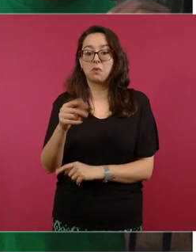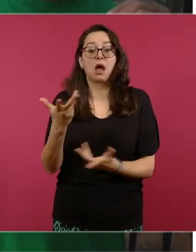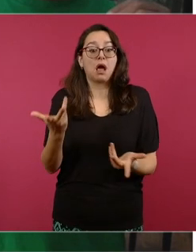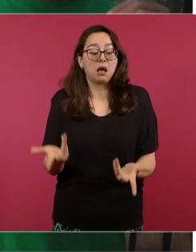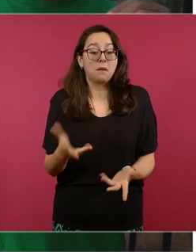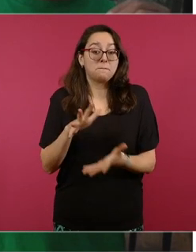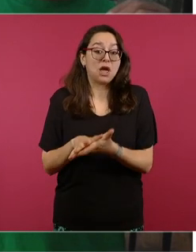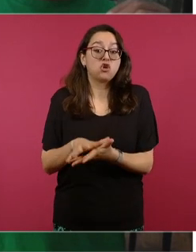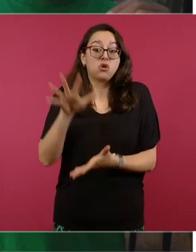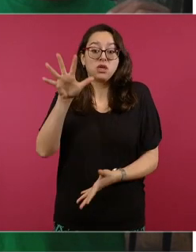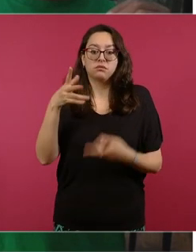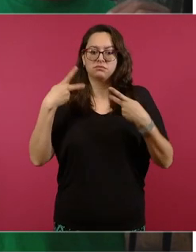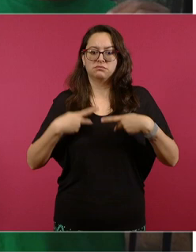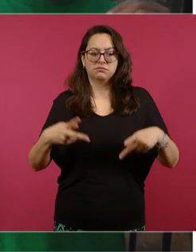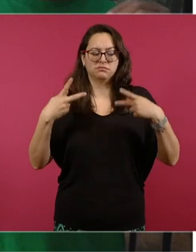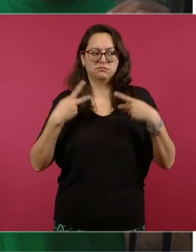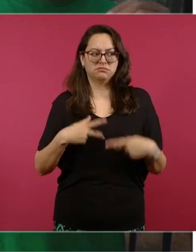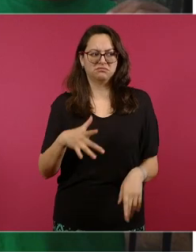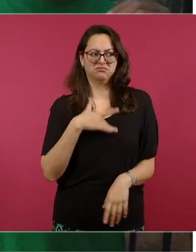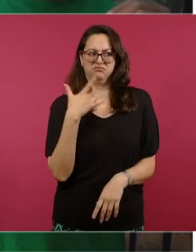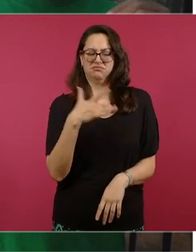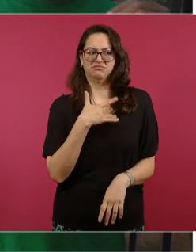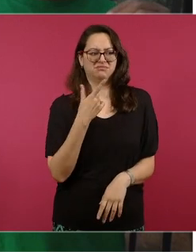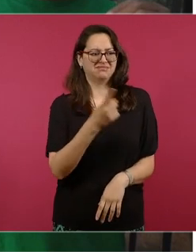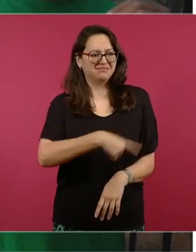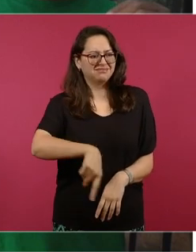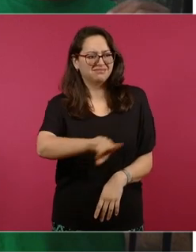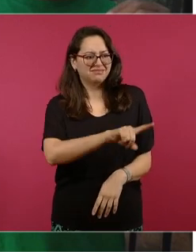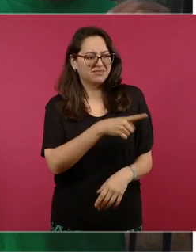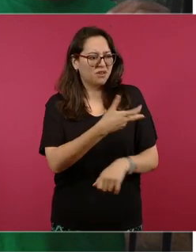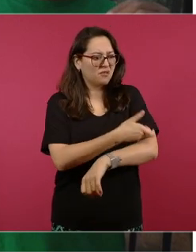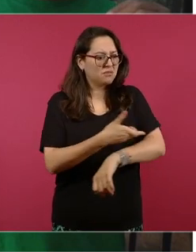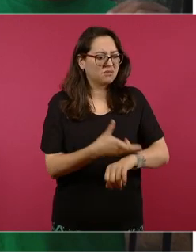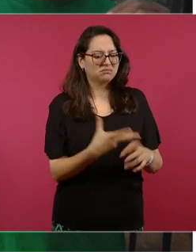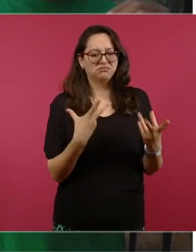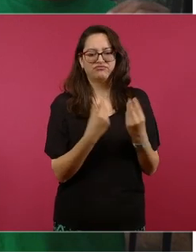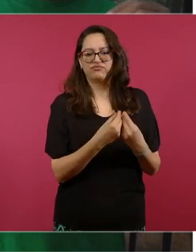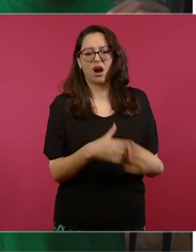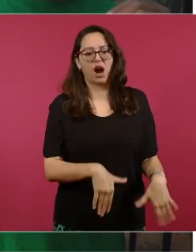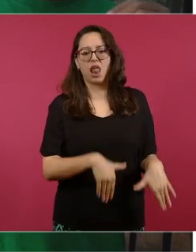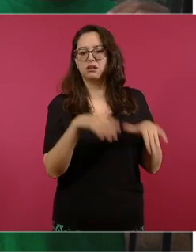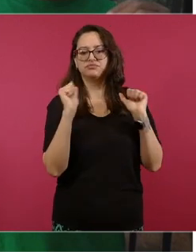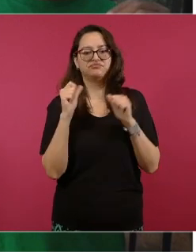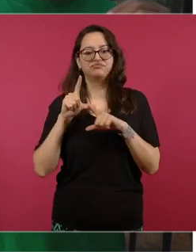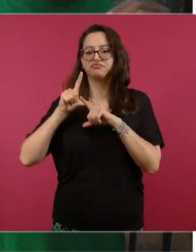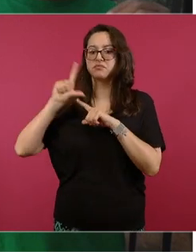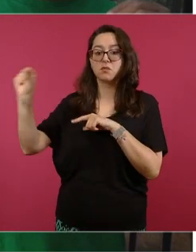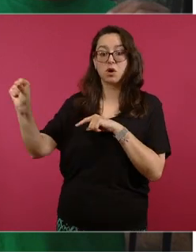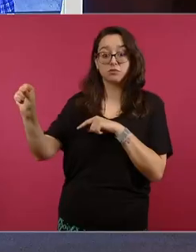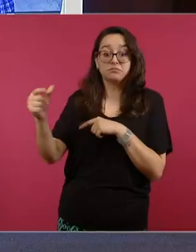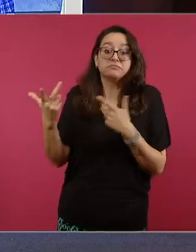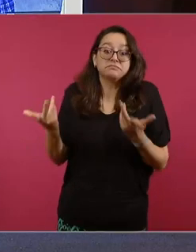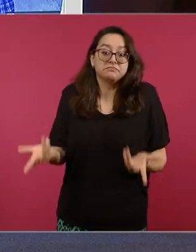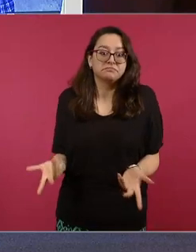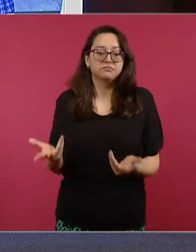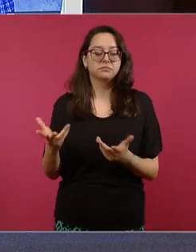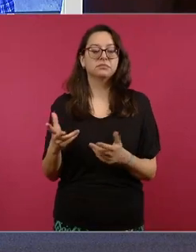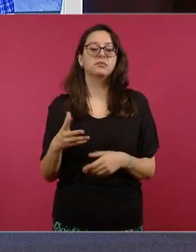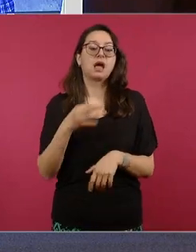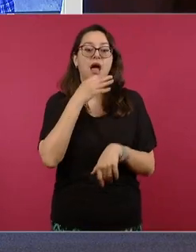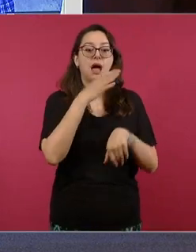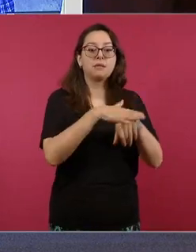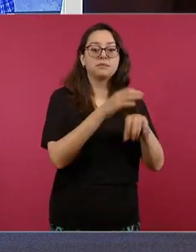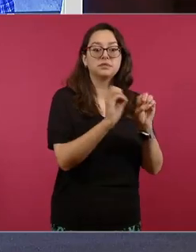voluntarias de las personas localizadas el 86% no fue víctima de delito principalmente fueron